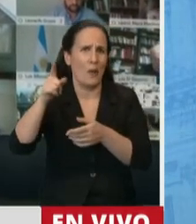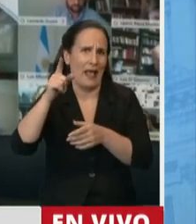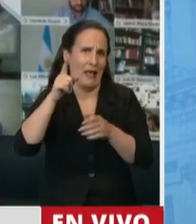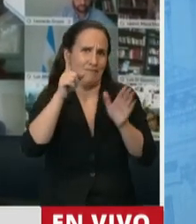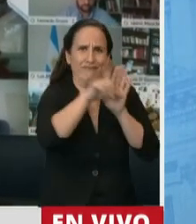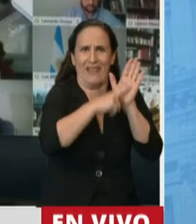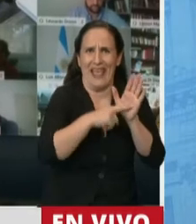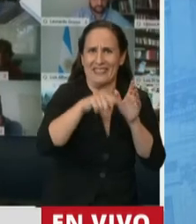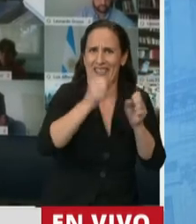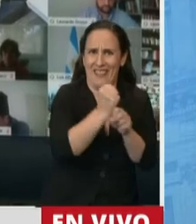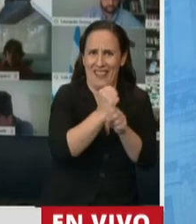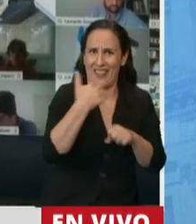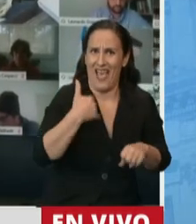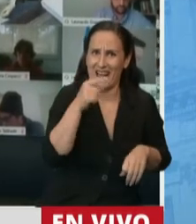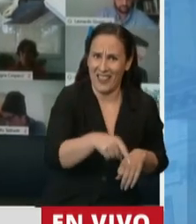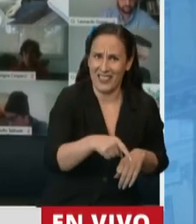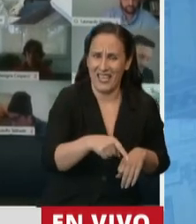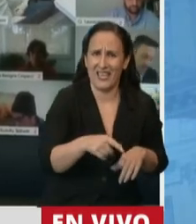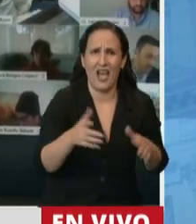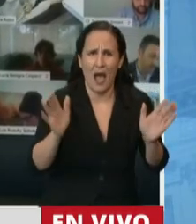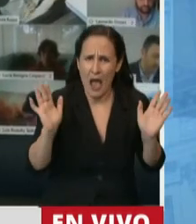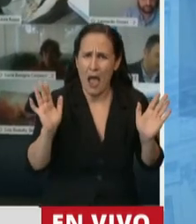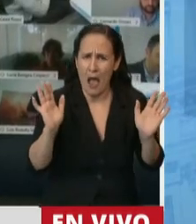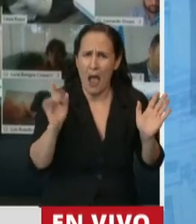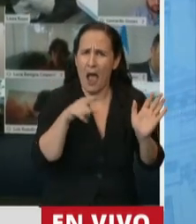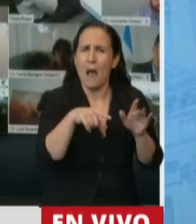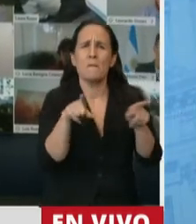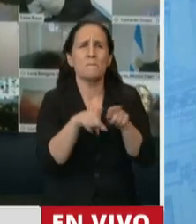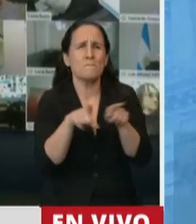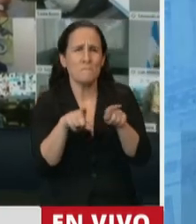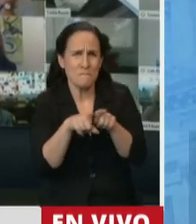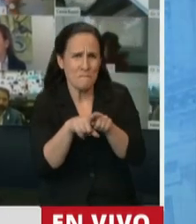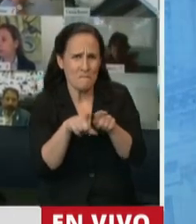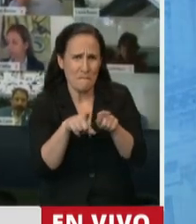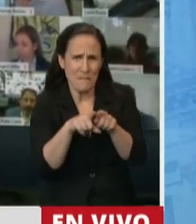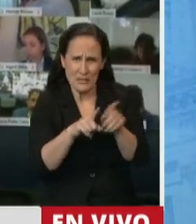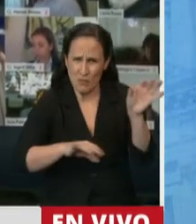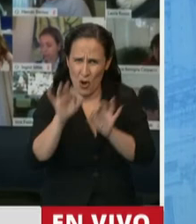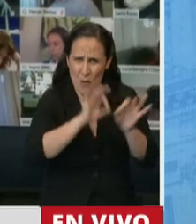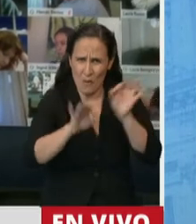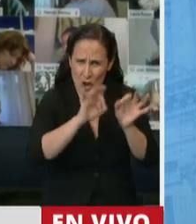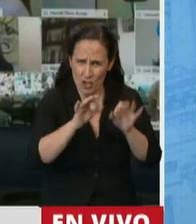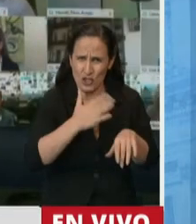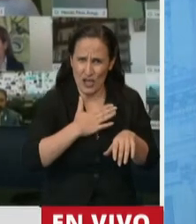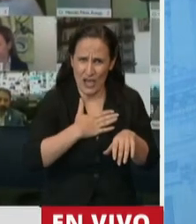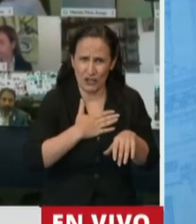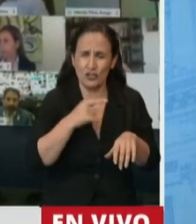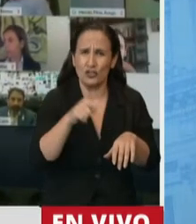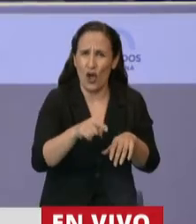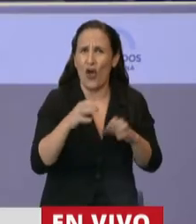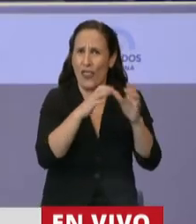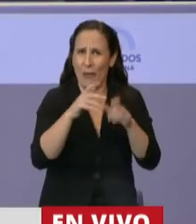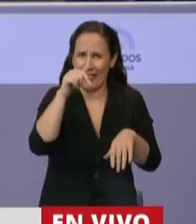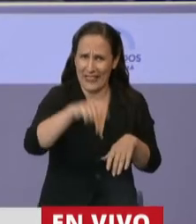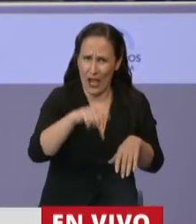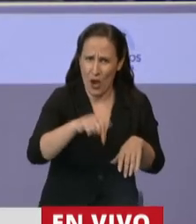argentina no solamente contiene los mismos que tiene nuestro nuestro proyecto este proyecto que estamos discutiendo hoy